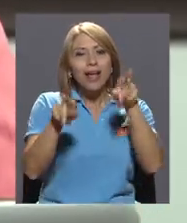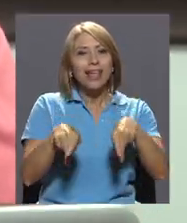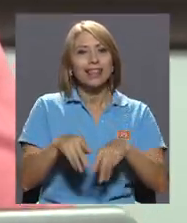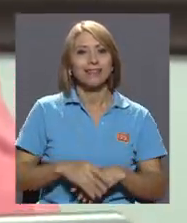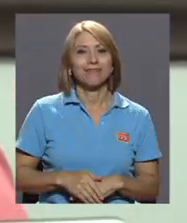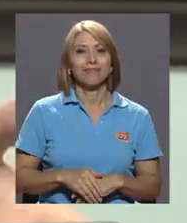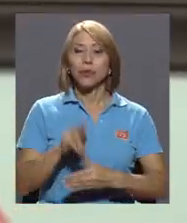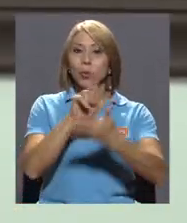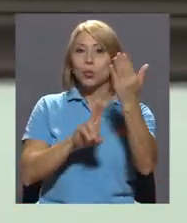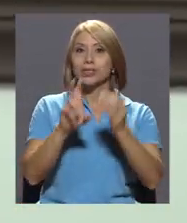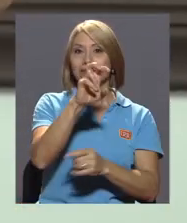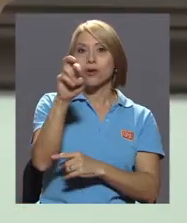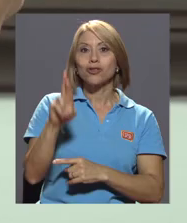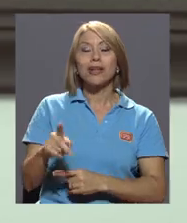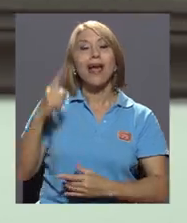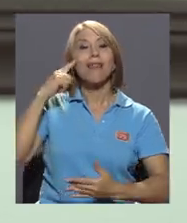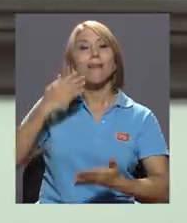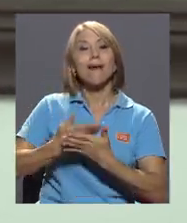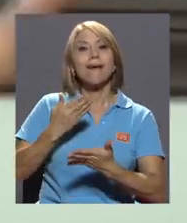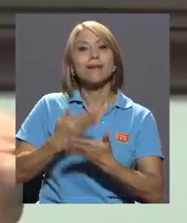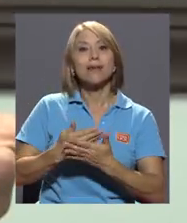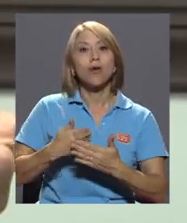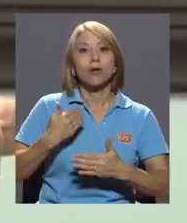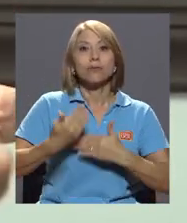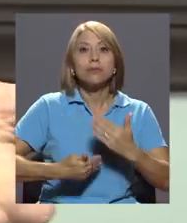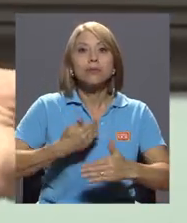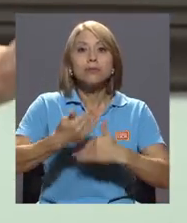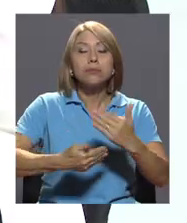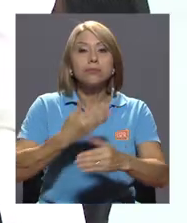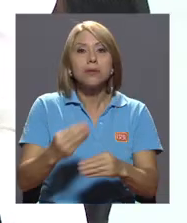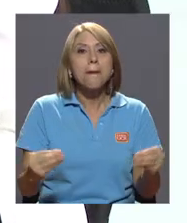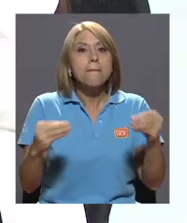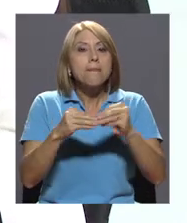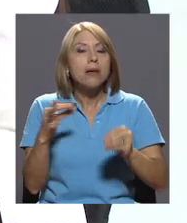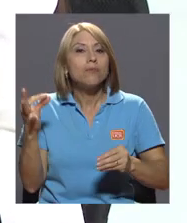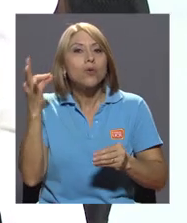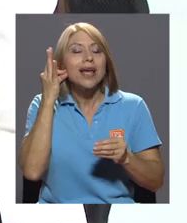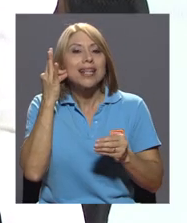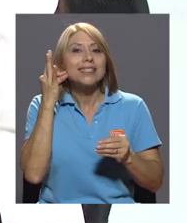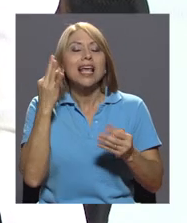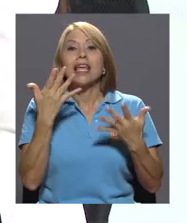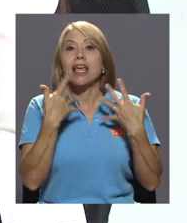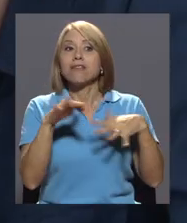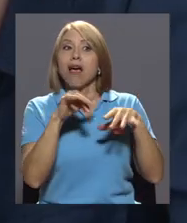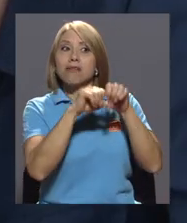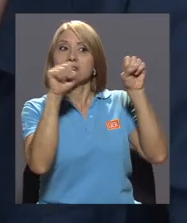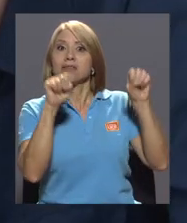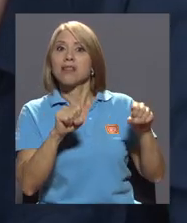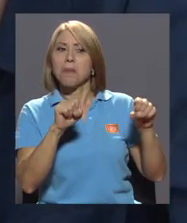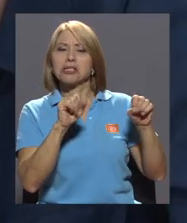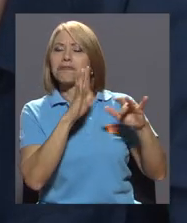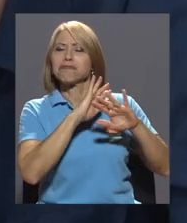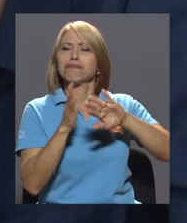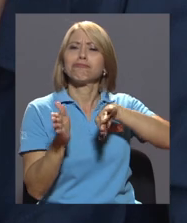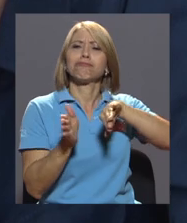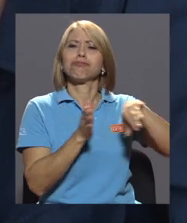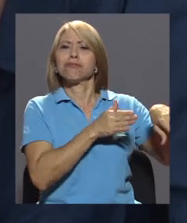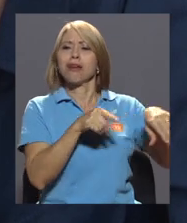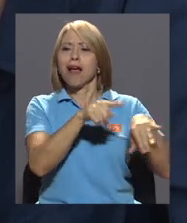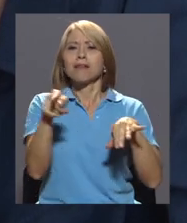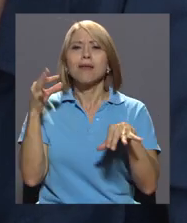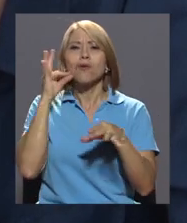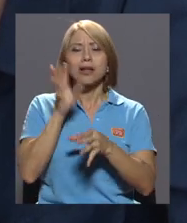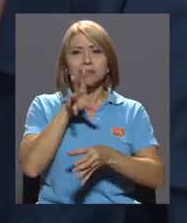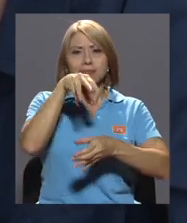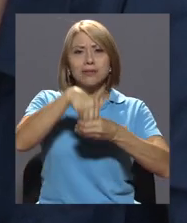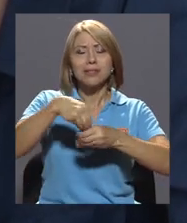Universidad de Costa Rica es testigo de que cada vez hay más mujeres que deciden romper esquemas y se involucran de lleno en el campo de